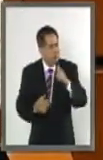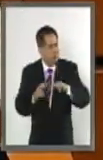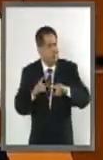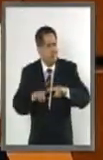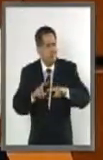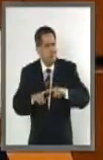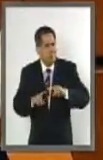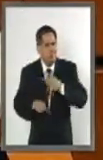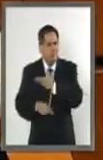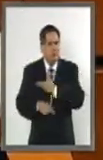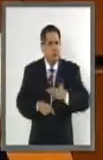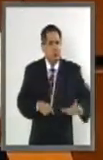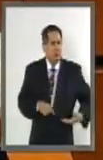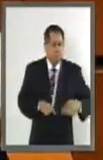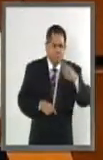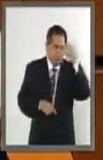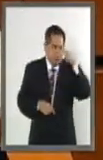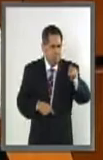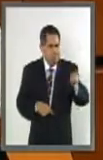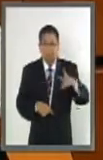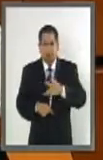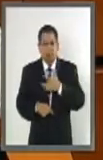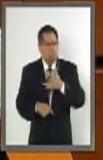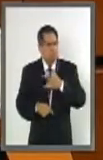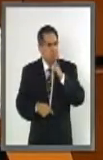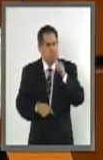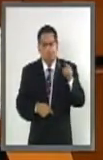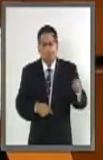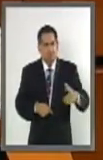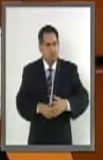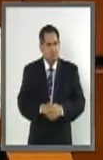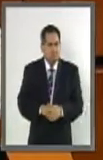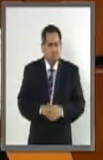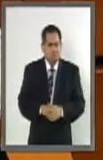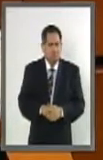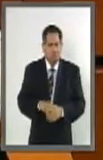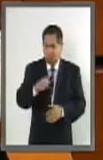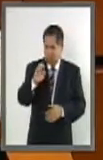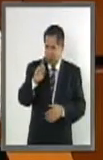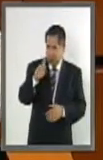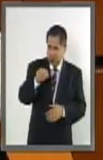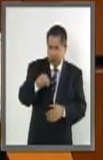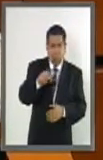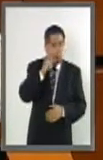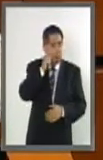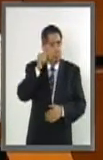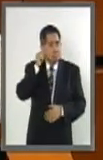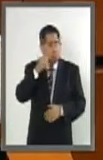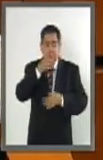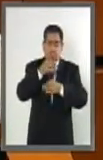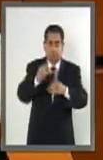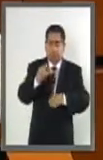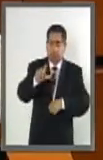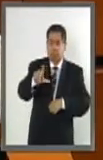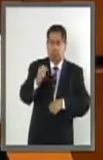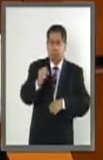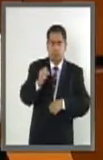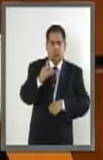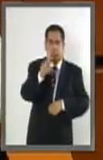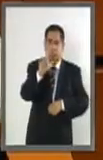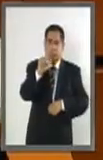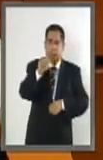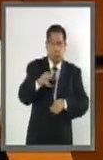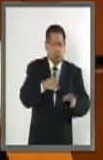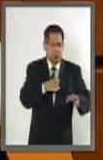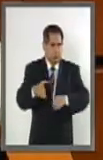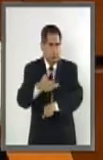es el Presidente de la República. Enrique Peña Nieto anunció ayer, 27 de septiembre, un plan de